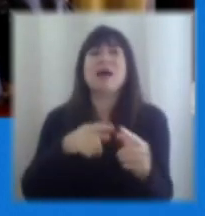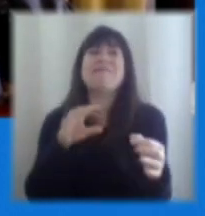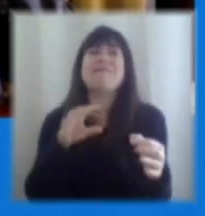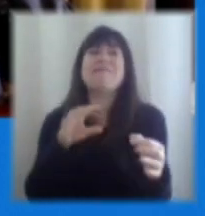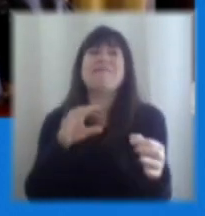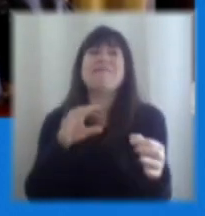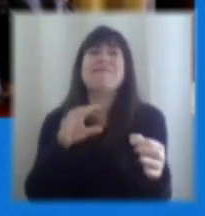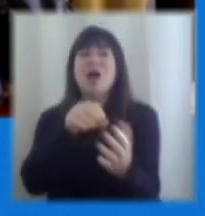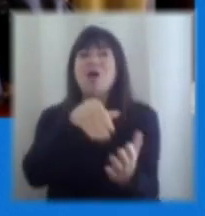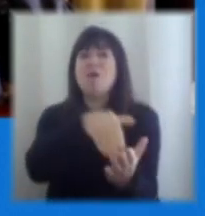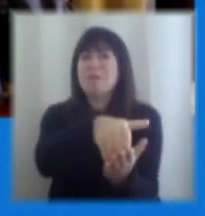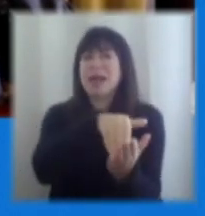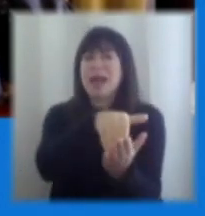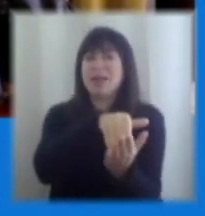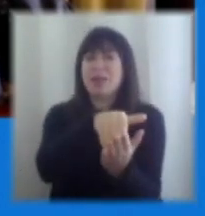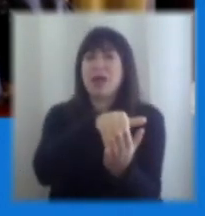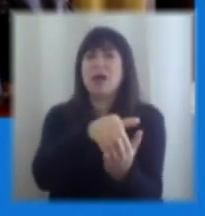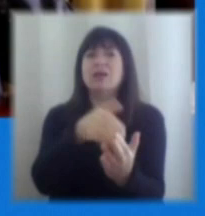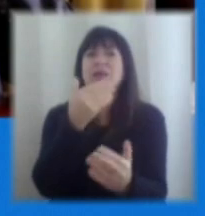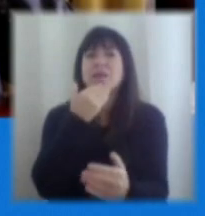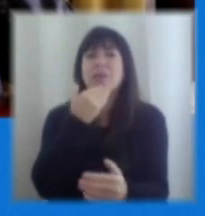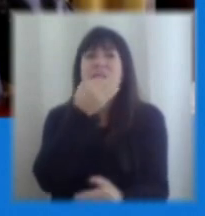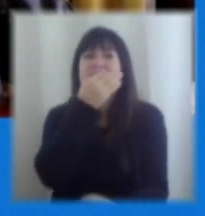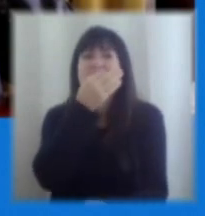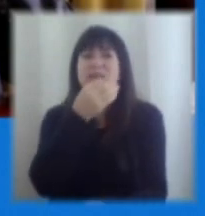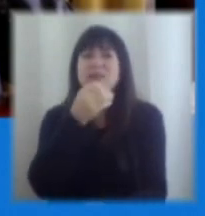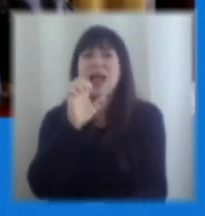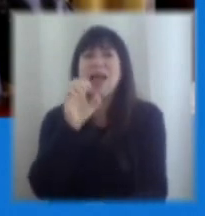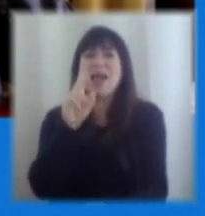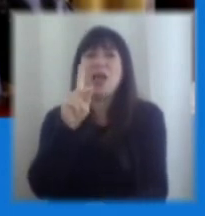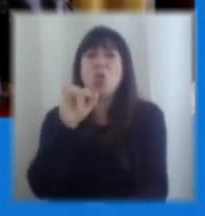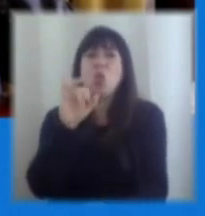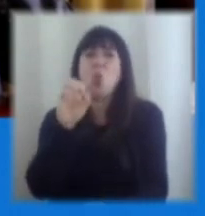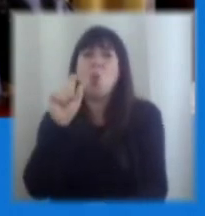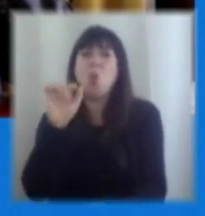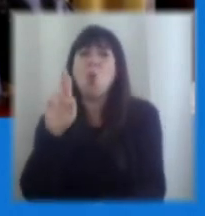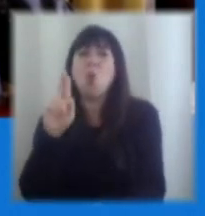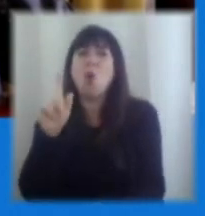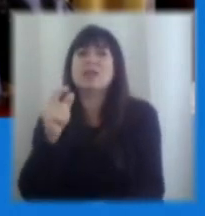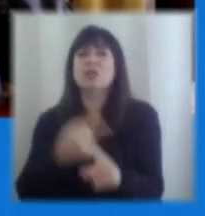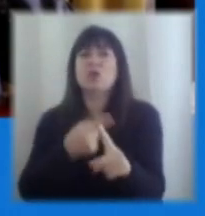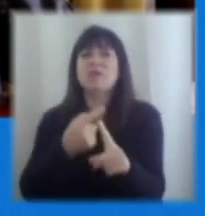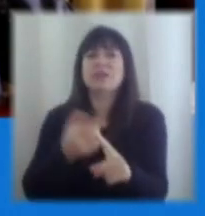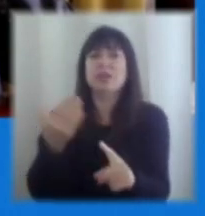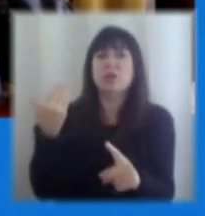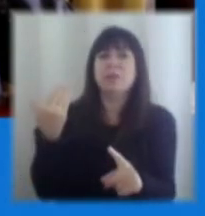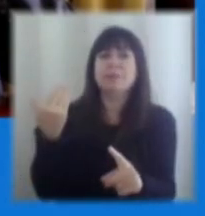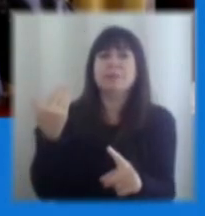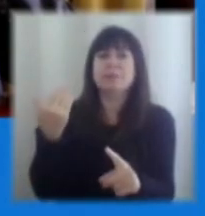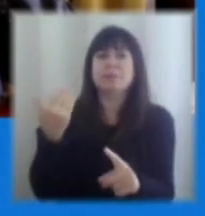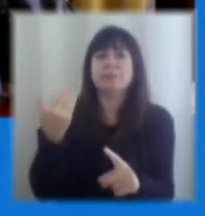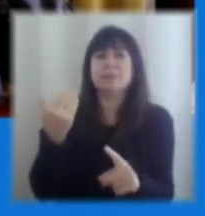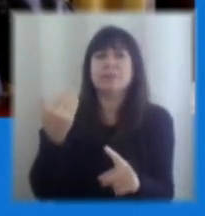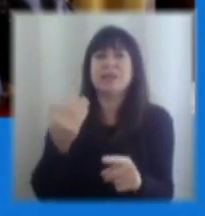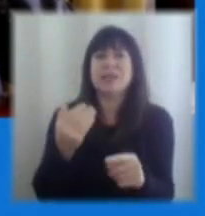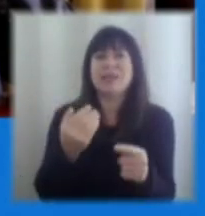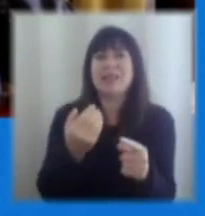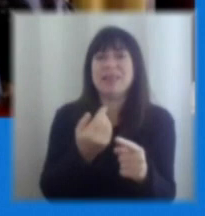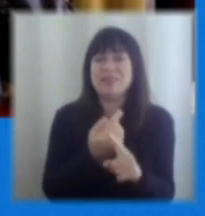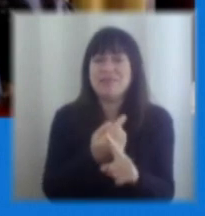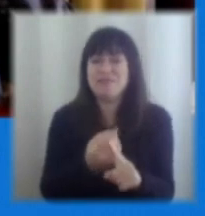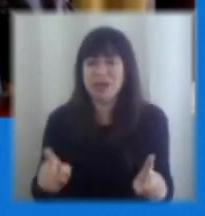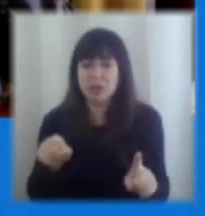también está en parte, y eso lo decía también Sebastián Eros en un conversatorio previo, de que la brecha de productividad que tiene Chile